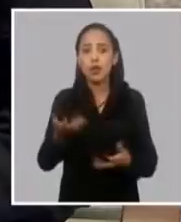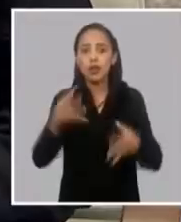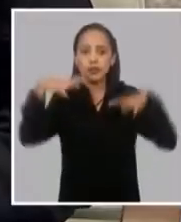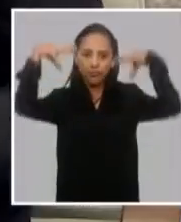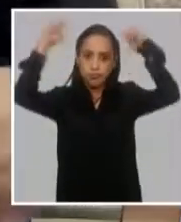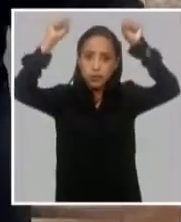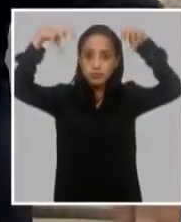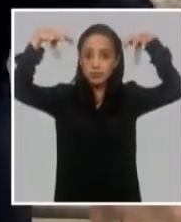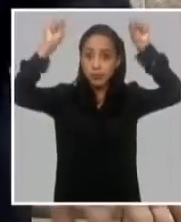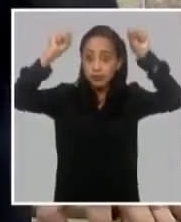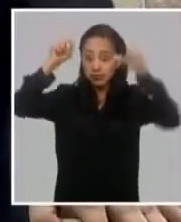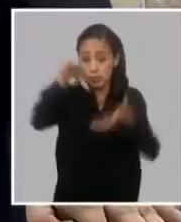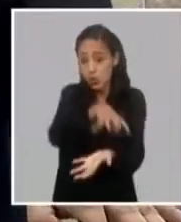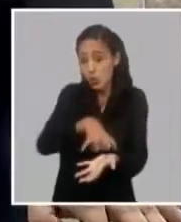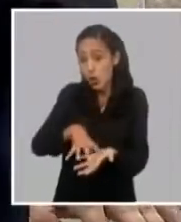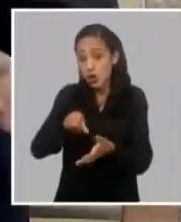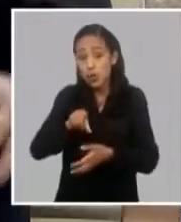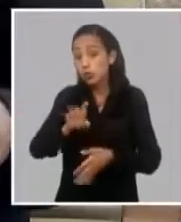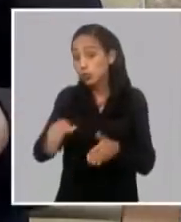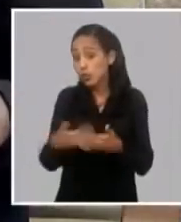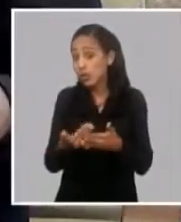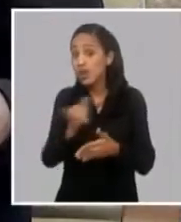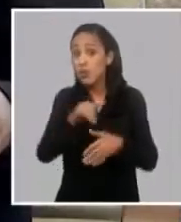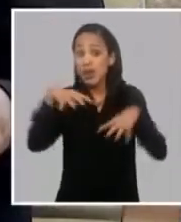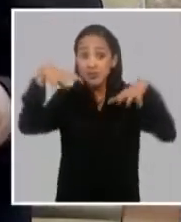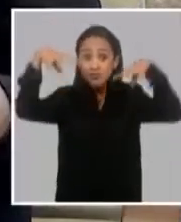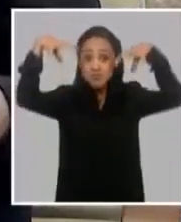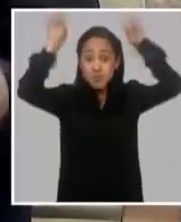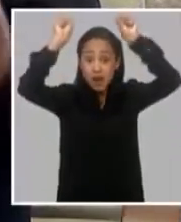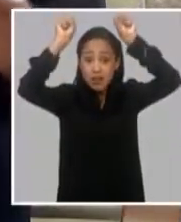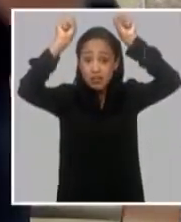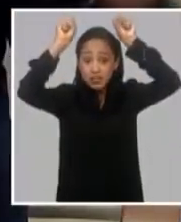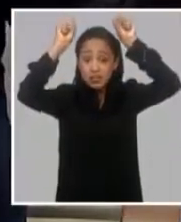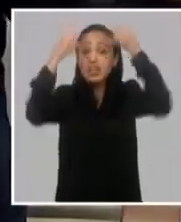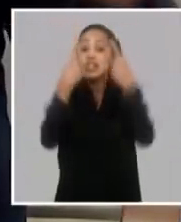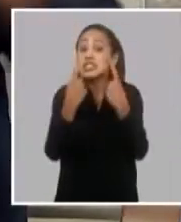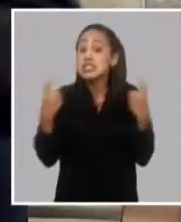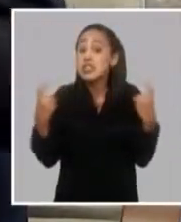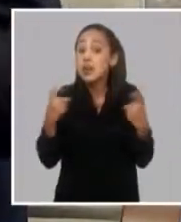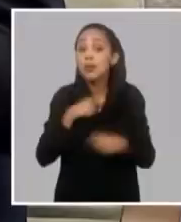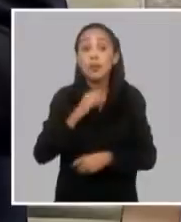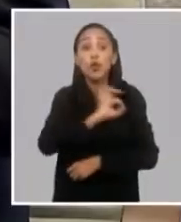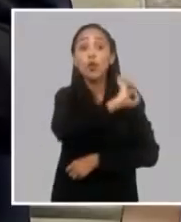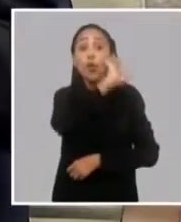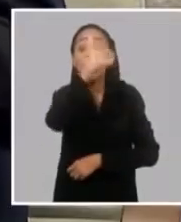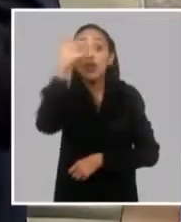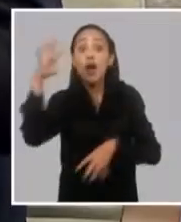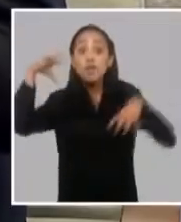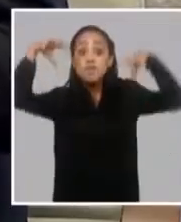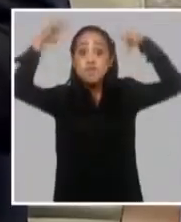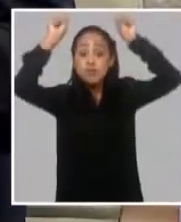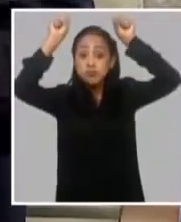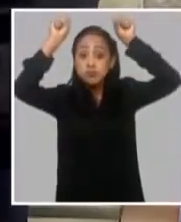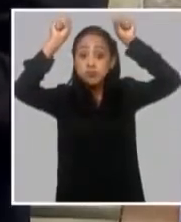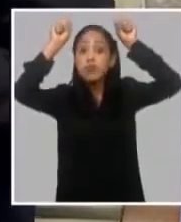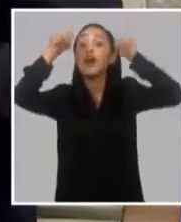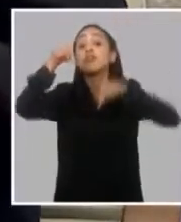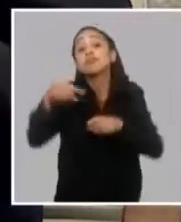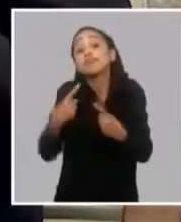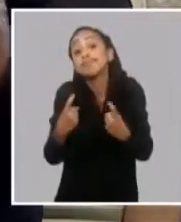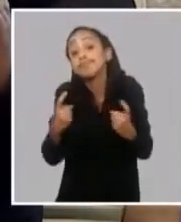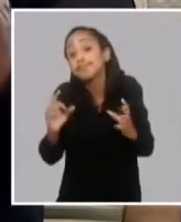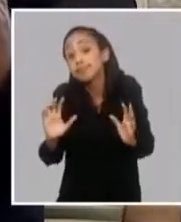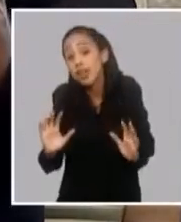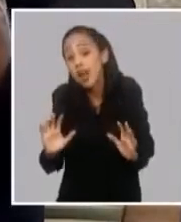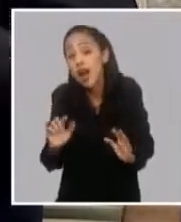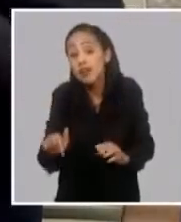y en los últimos días incluso apagones que había una necesidad durante todo el día con un déficit de hacer apagón en